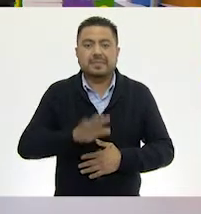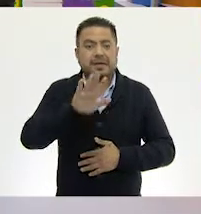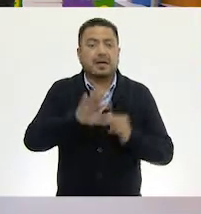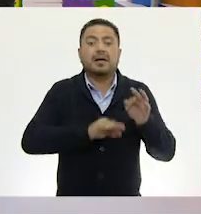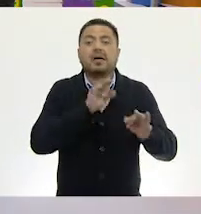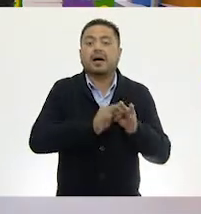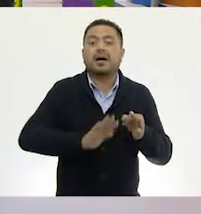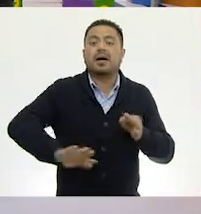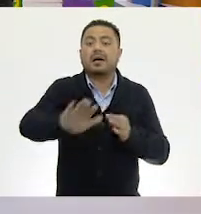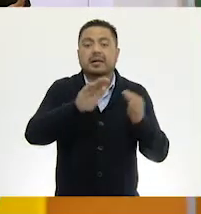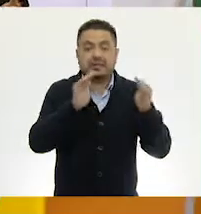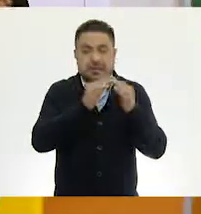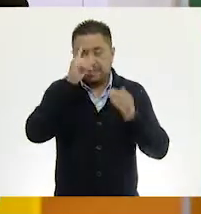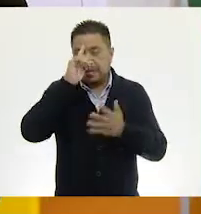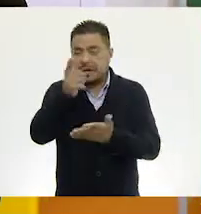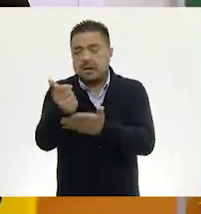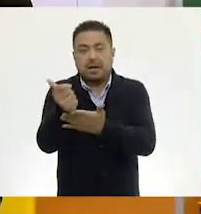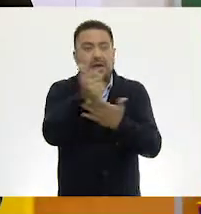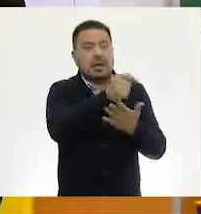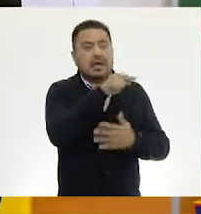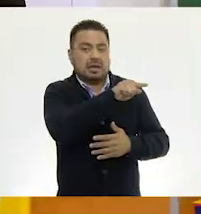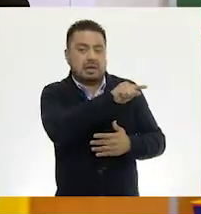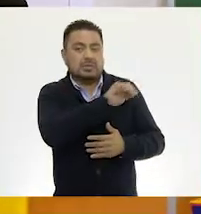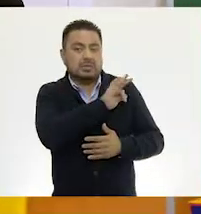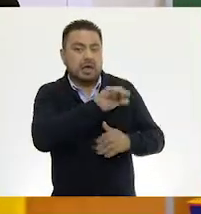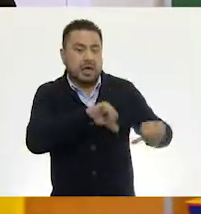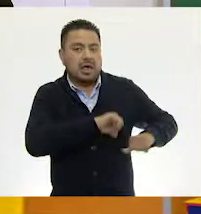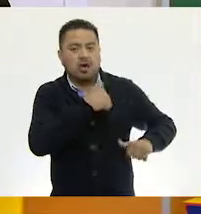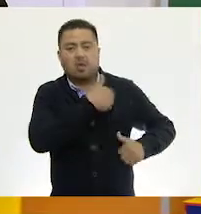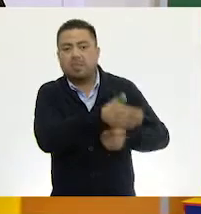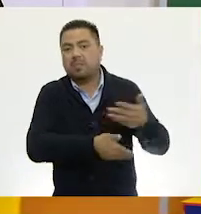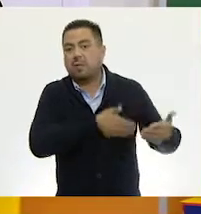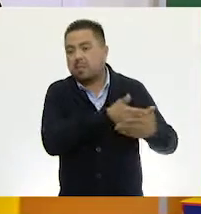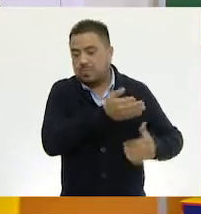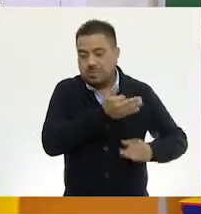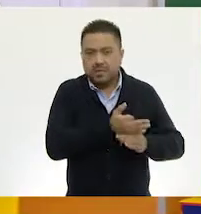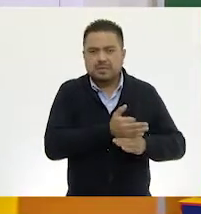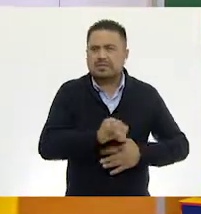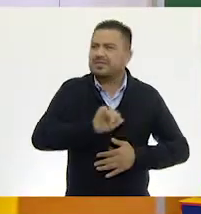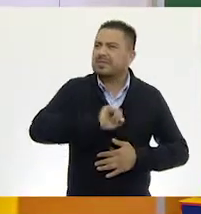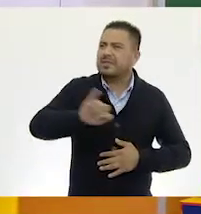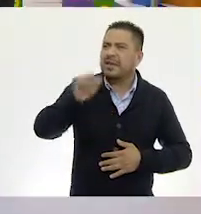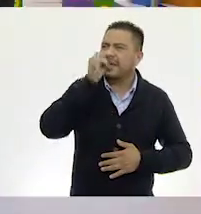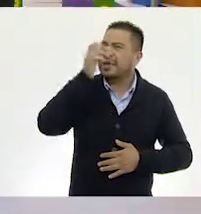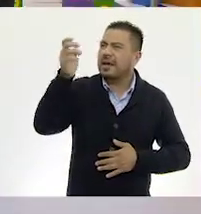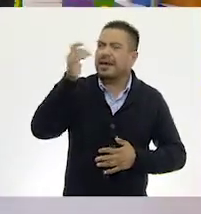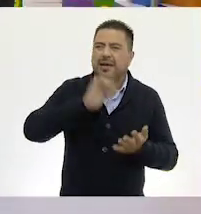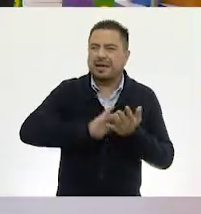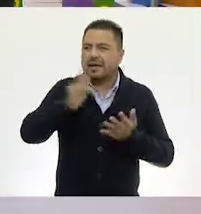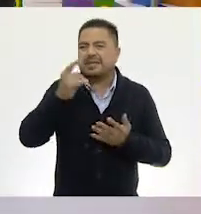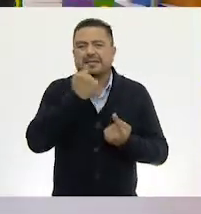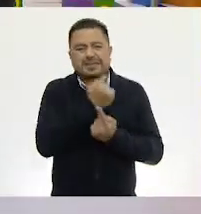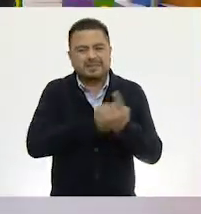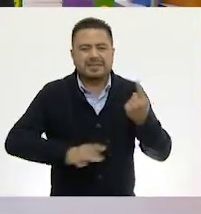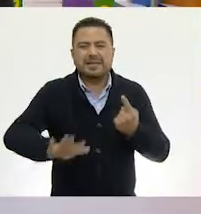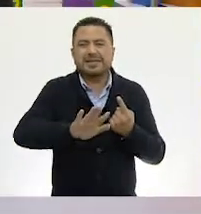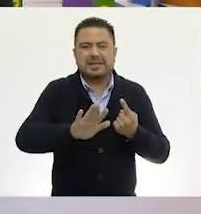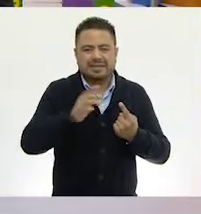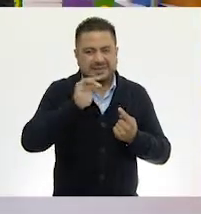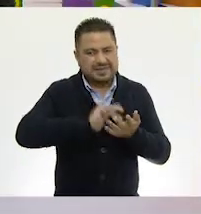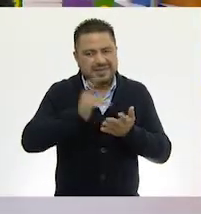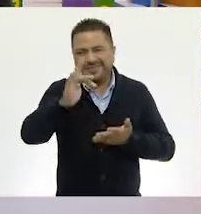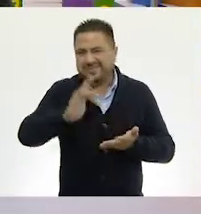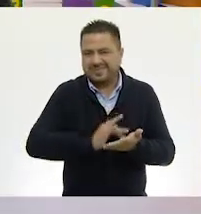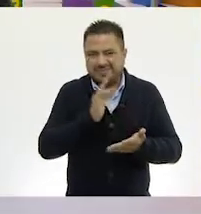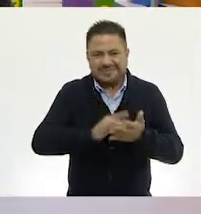¿Están listos allá en casa para ayudarle a Erika a realizar la actividad que le acabo de proponer? Sí, gracias niñas y niños. Sé que cuento con